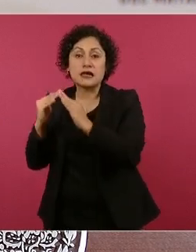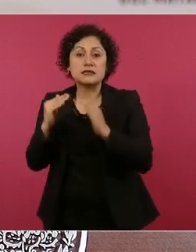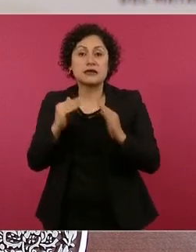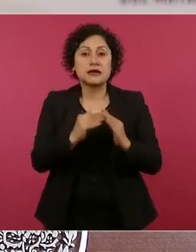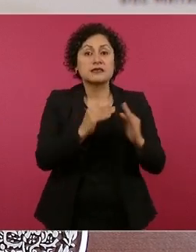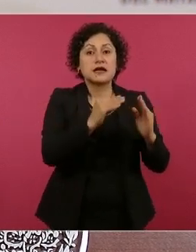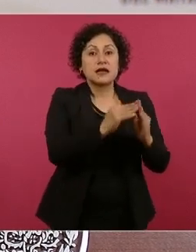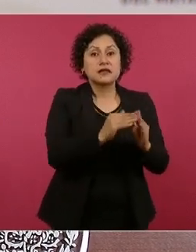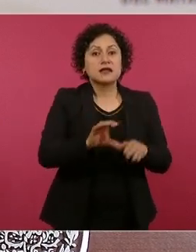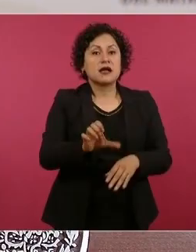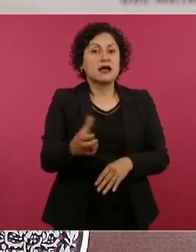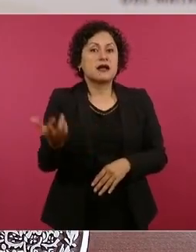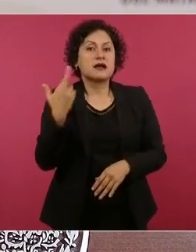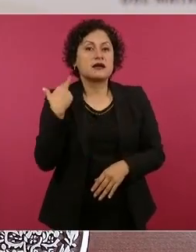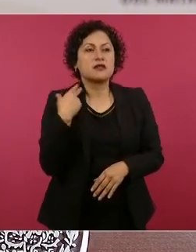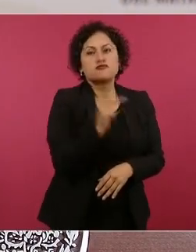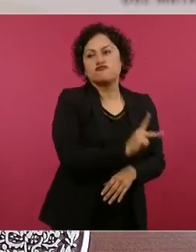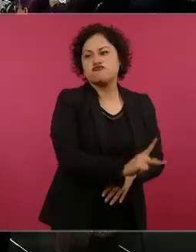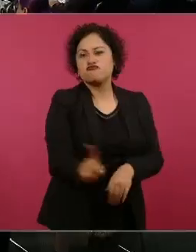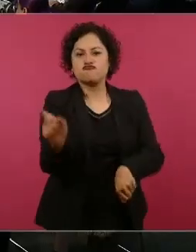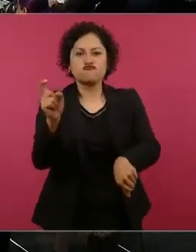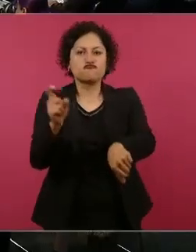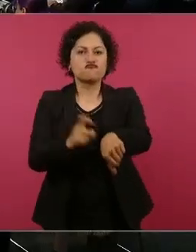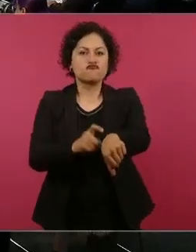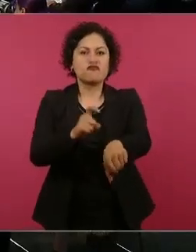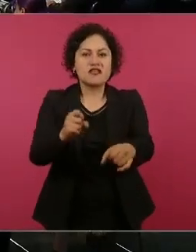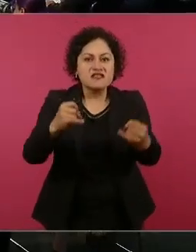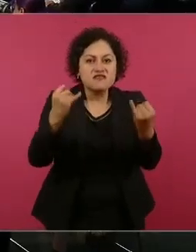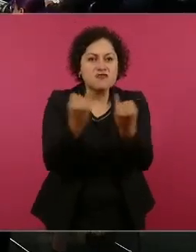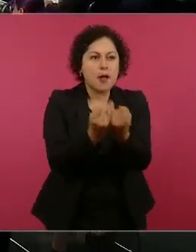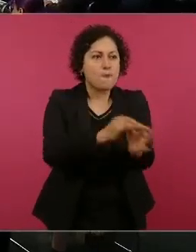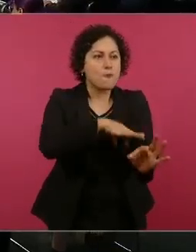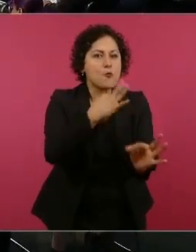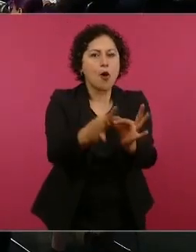Y esto en distintos pueblos,